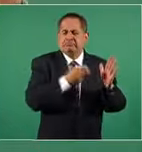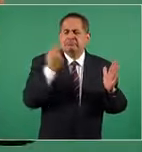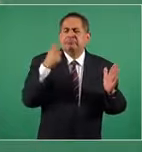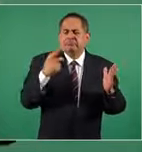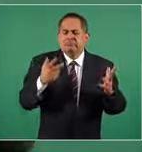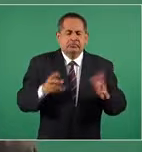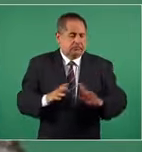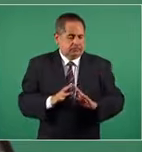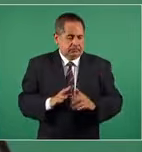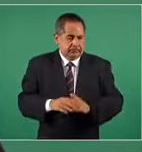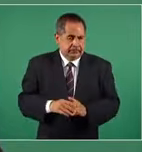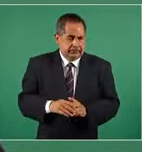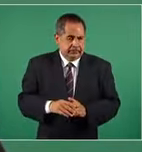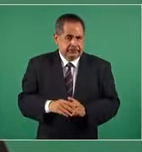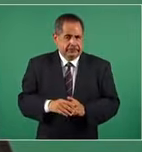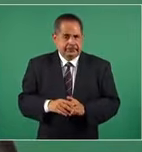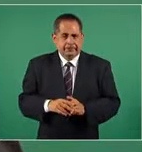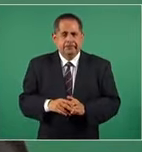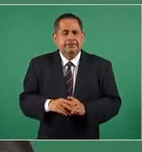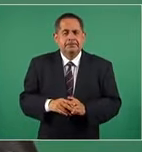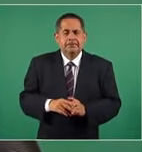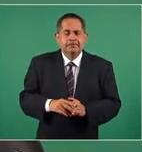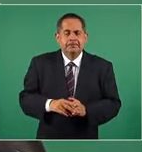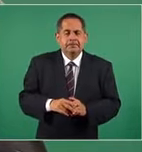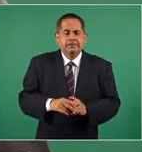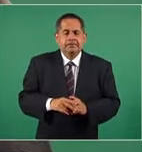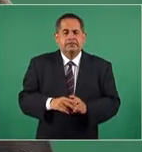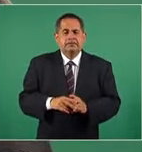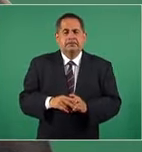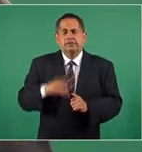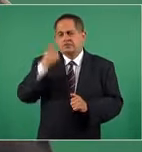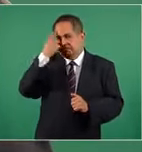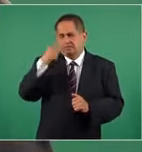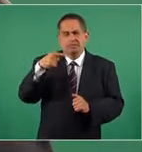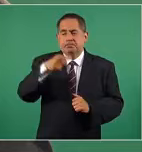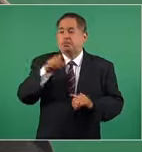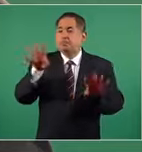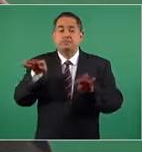eleva,